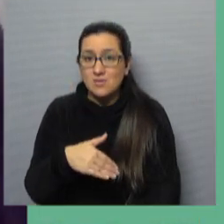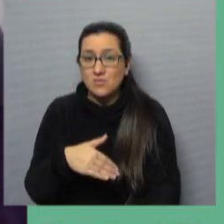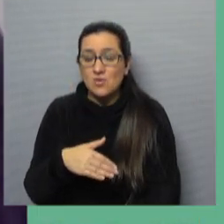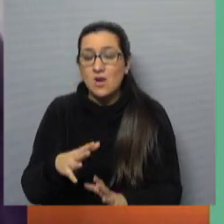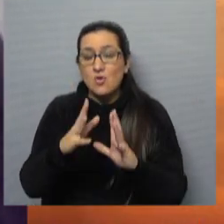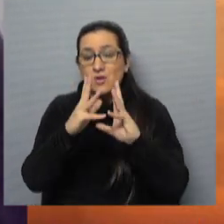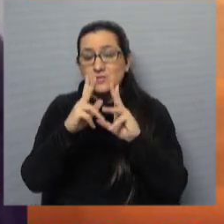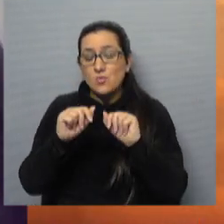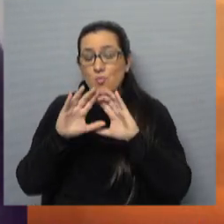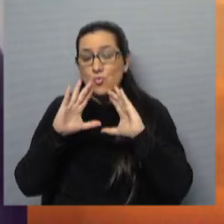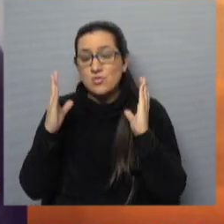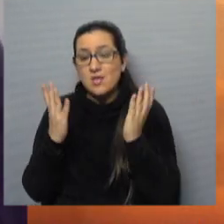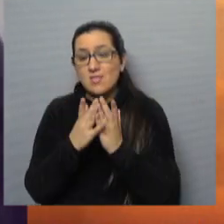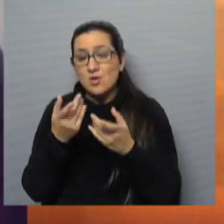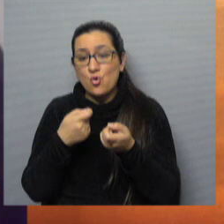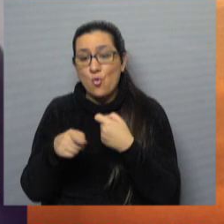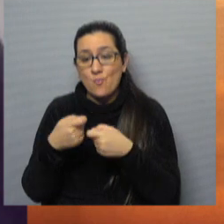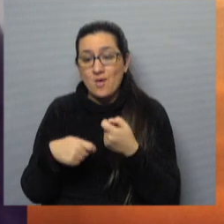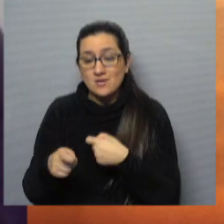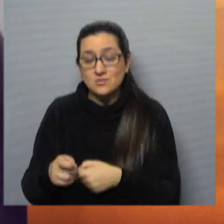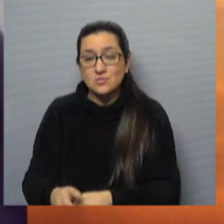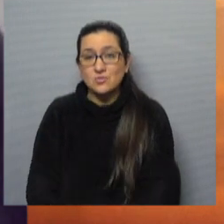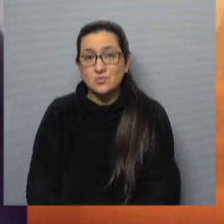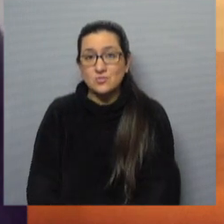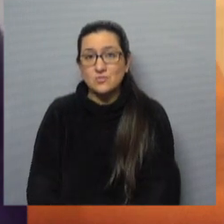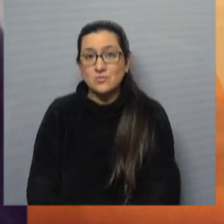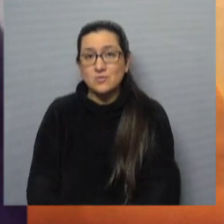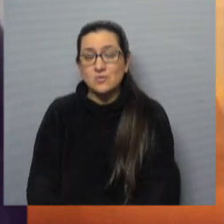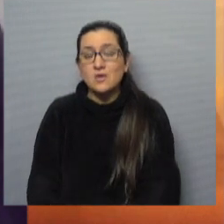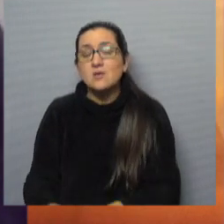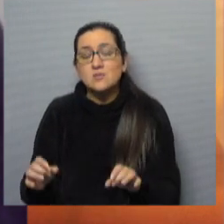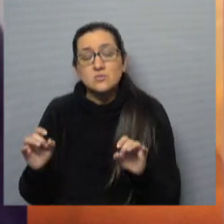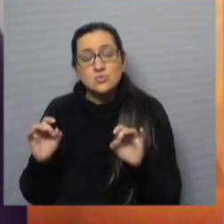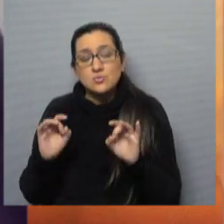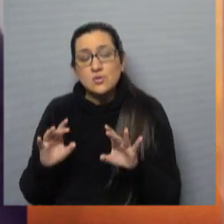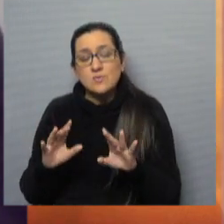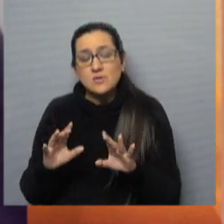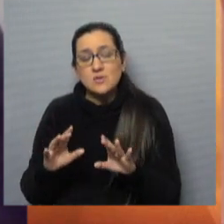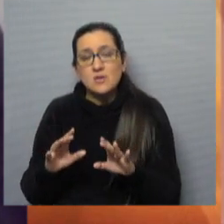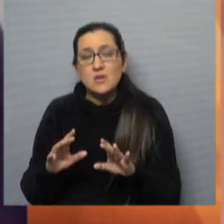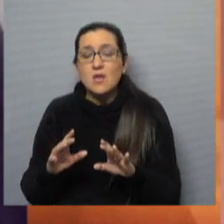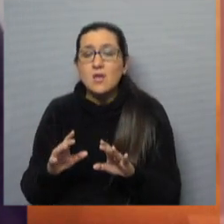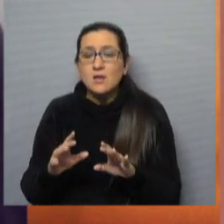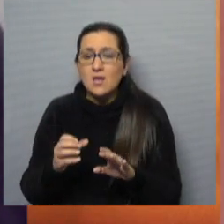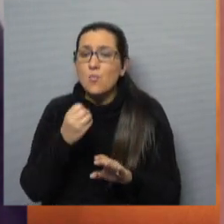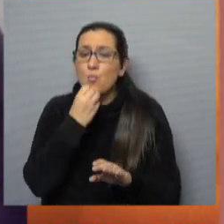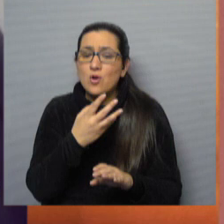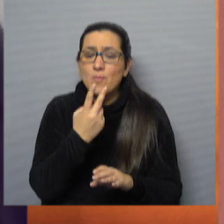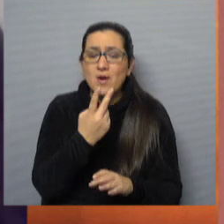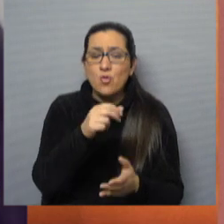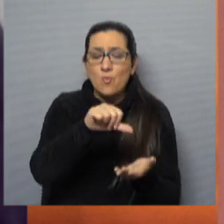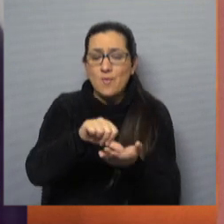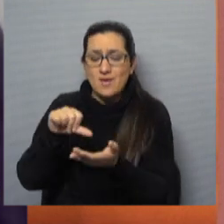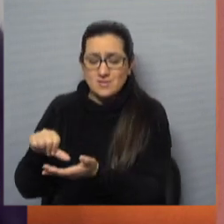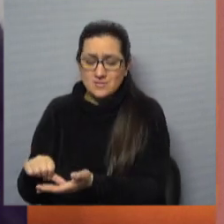Organización Mundial del Comercio, o sea, de carácter netamente multilateral. La ronda